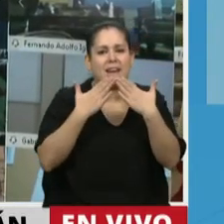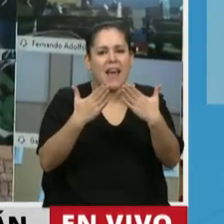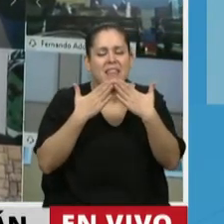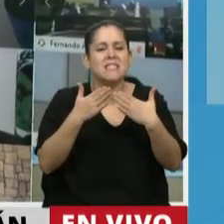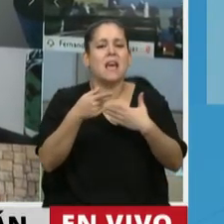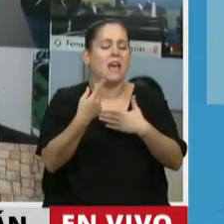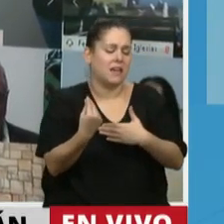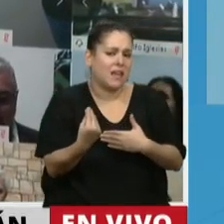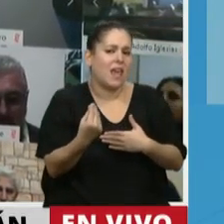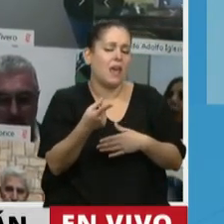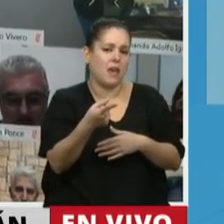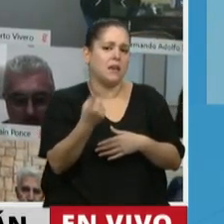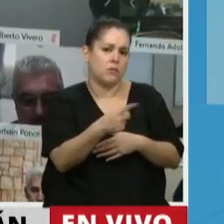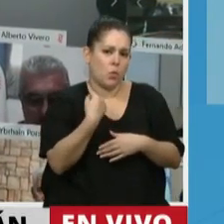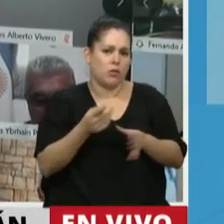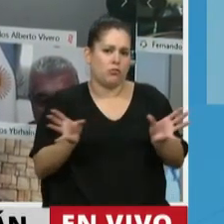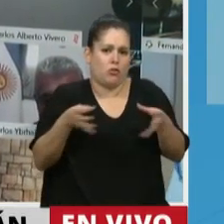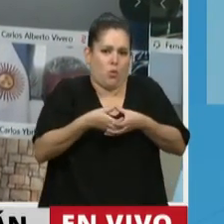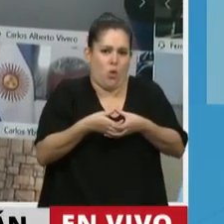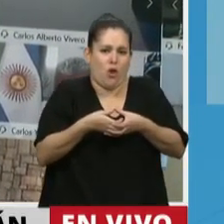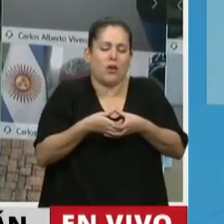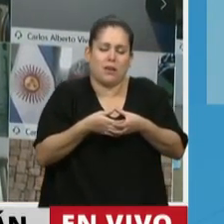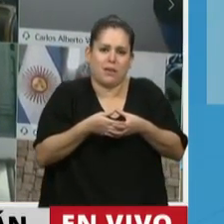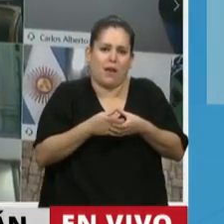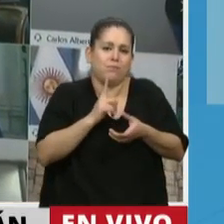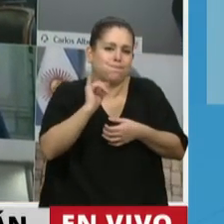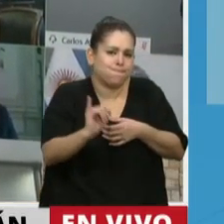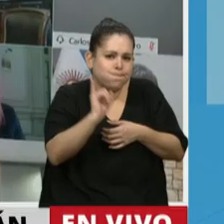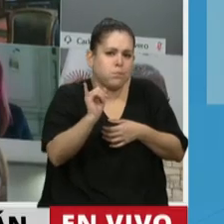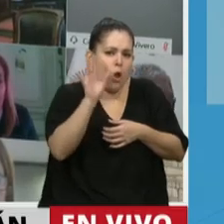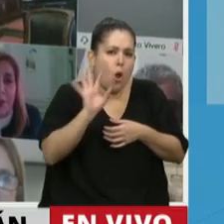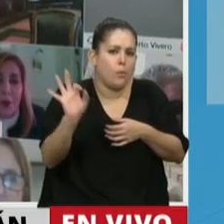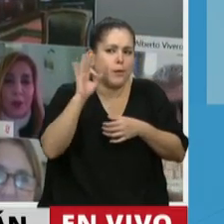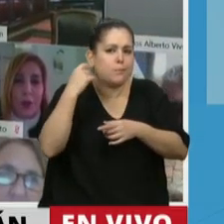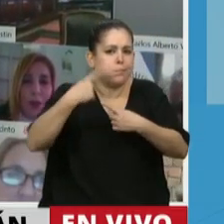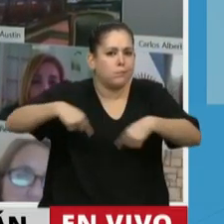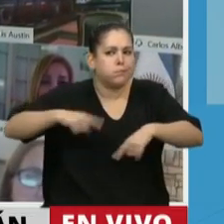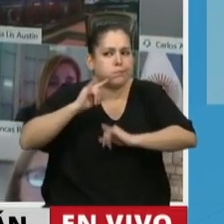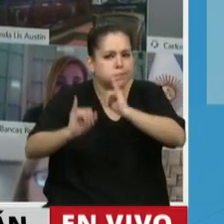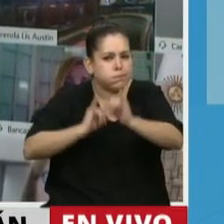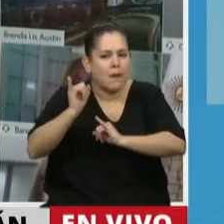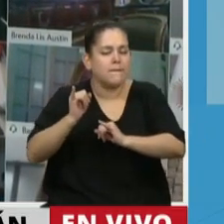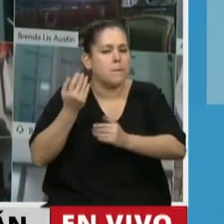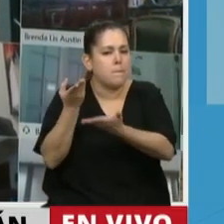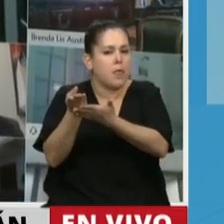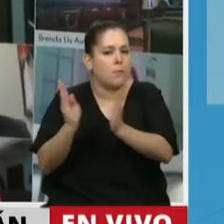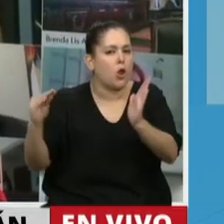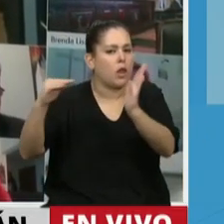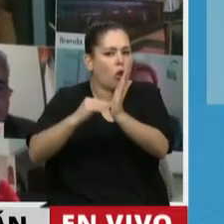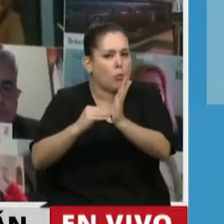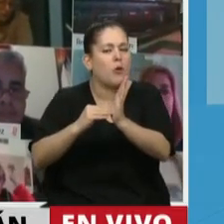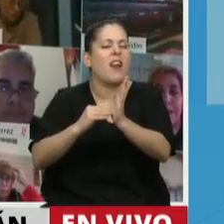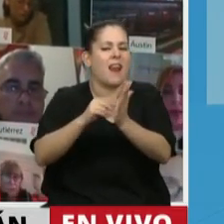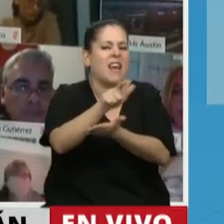que habíamos hecho desde nuestro interbloque como era de incorporar las recetas